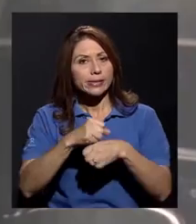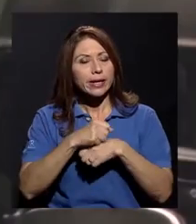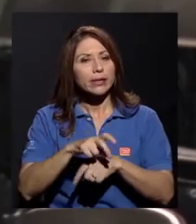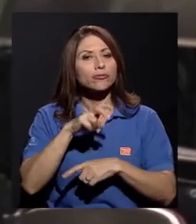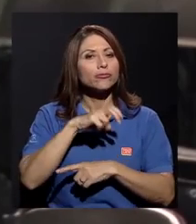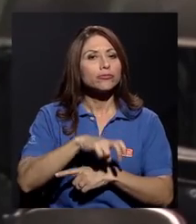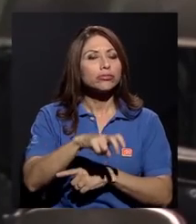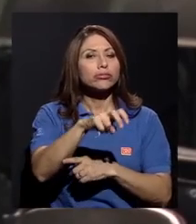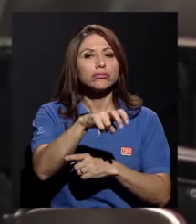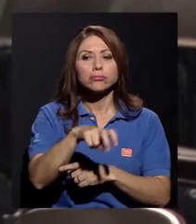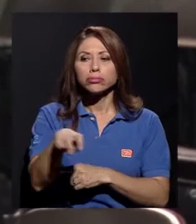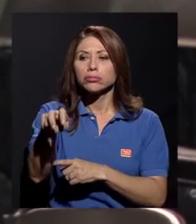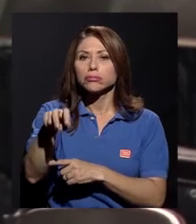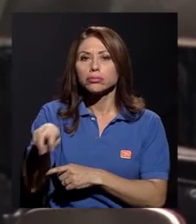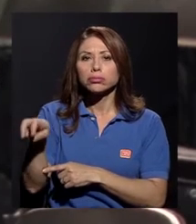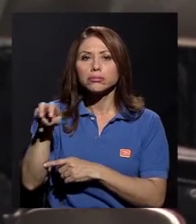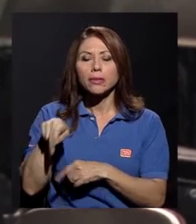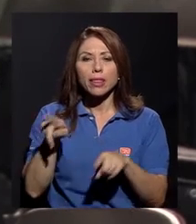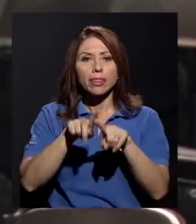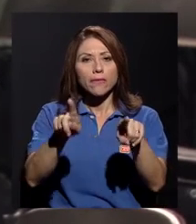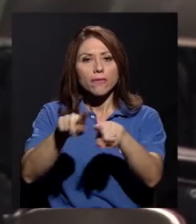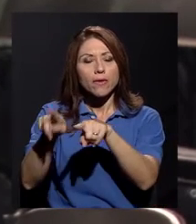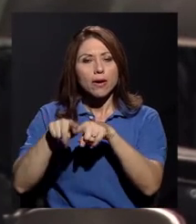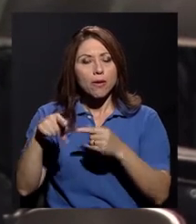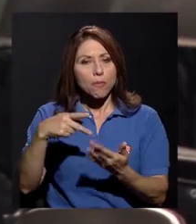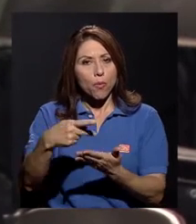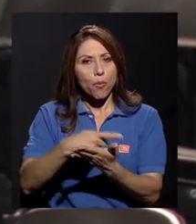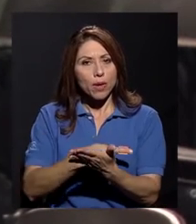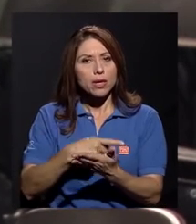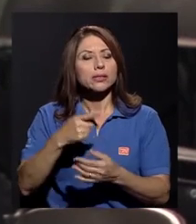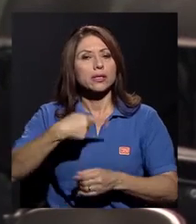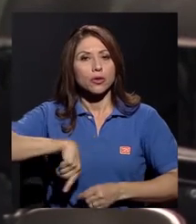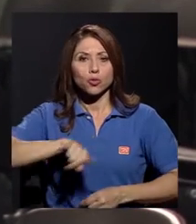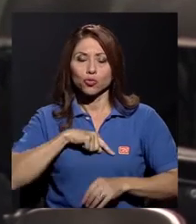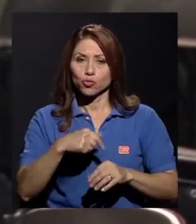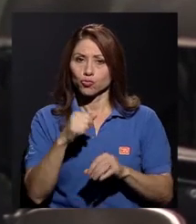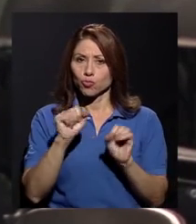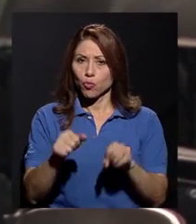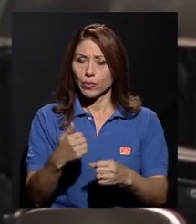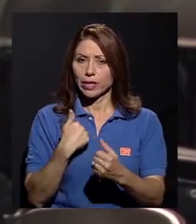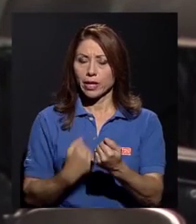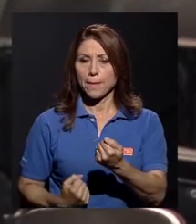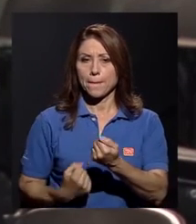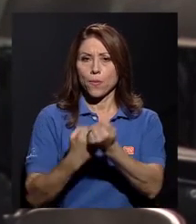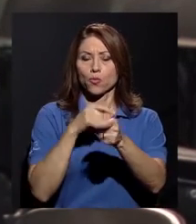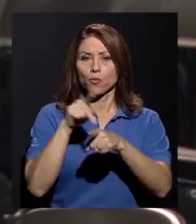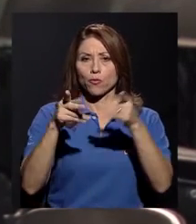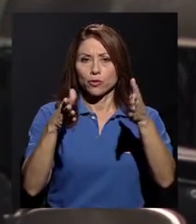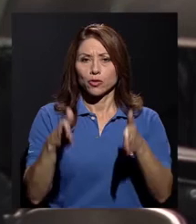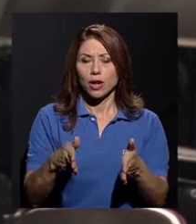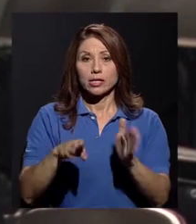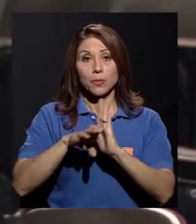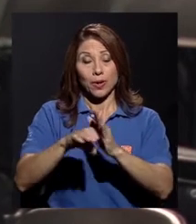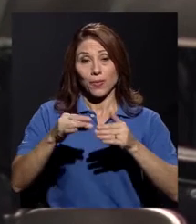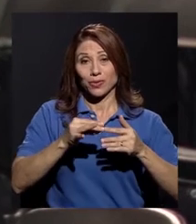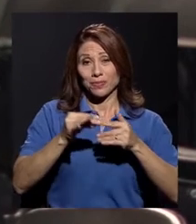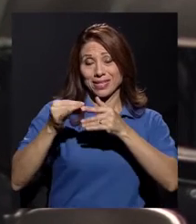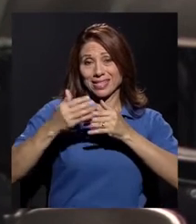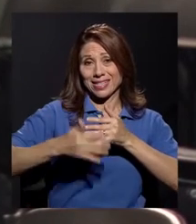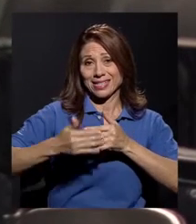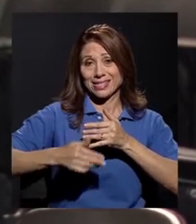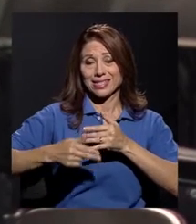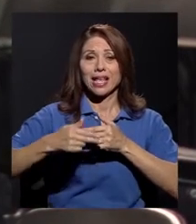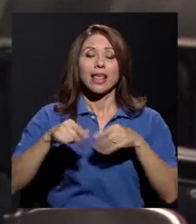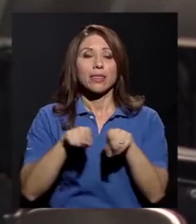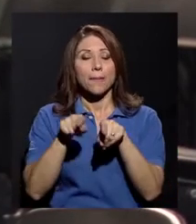giras a diferentes provincias, contar con el apoyo de personas profesionales en el área, matólogos y microbiólogos,